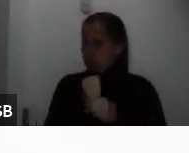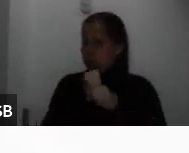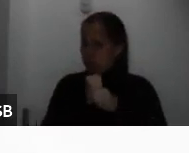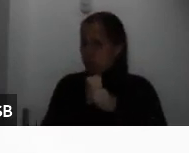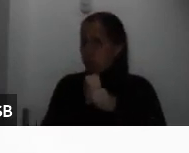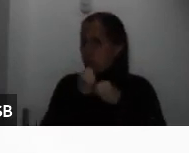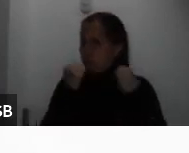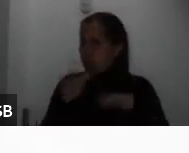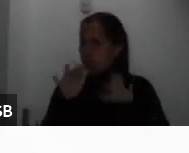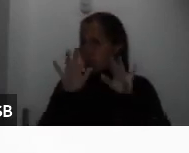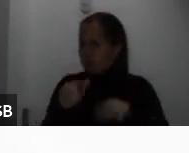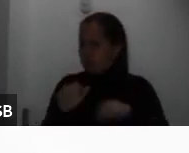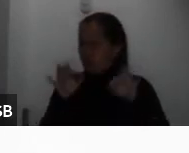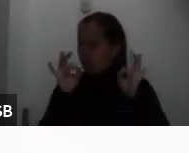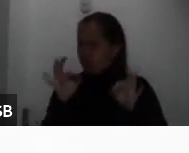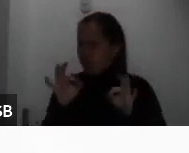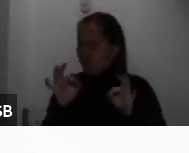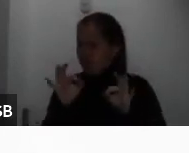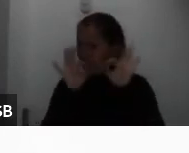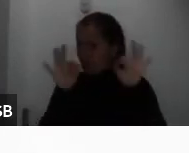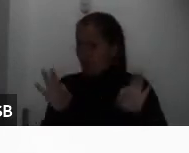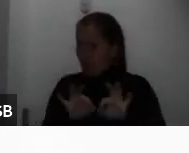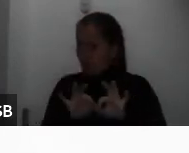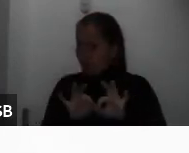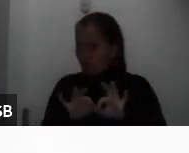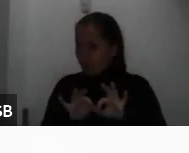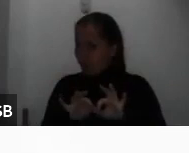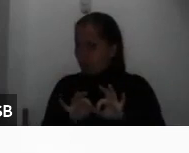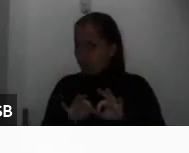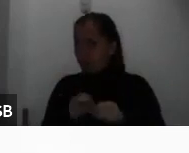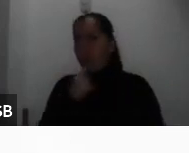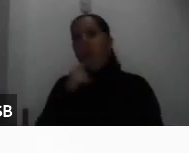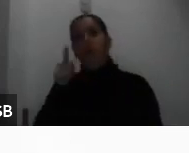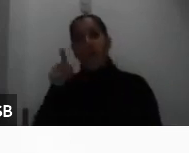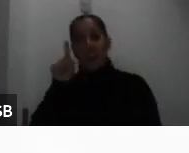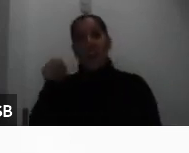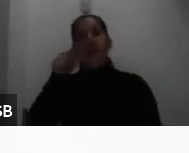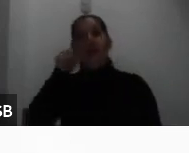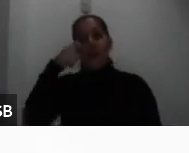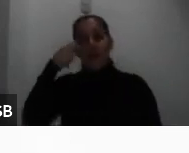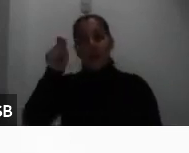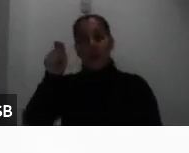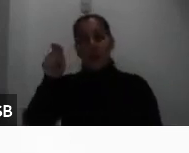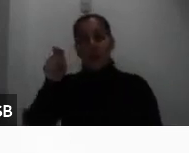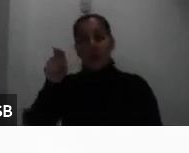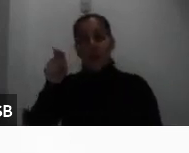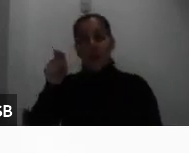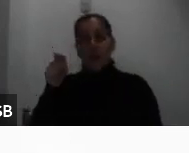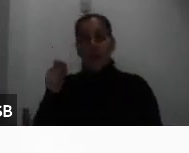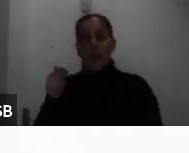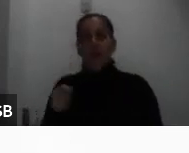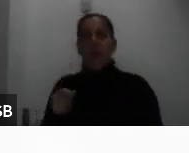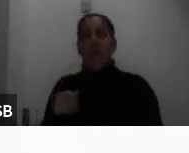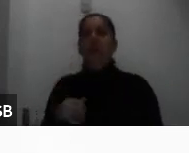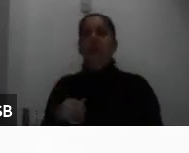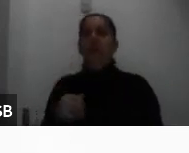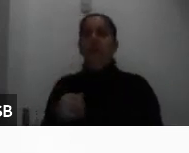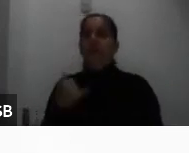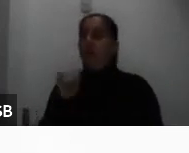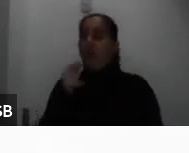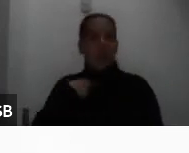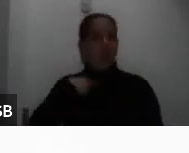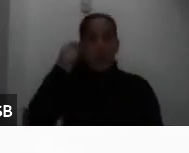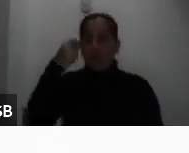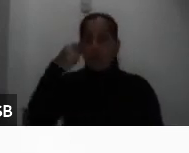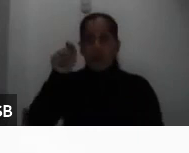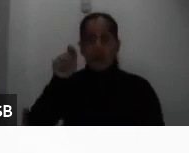del formulario si no marcan este recuadro la opción de sus la solicitud perdón queda inválida